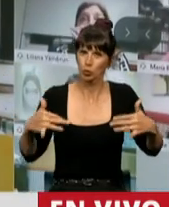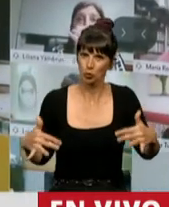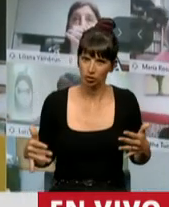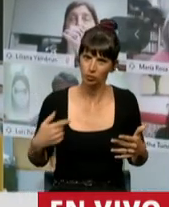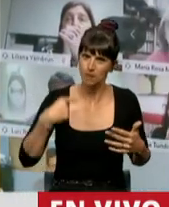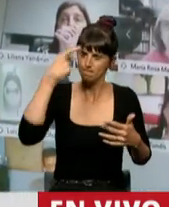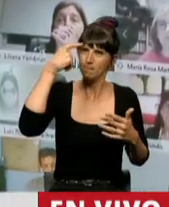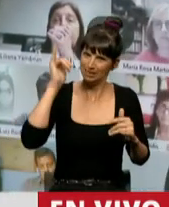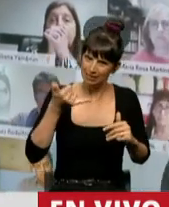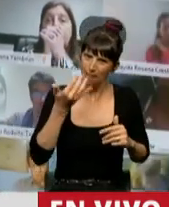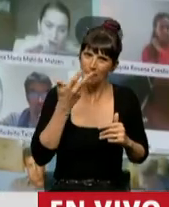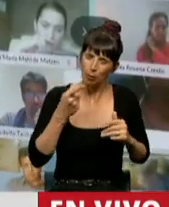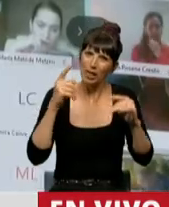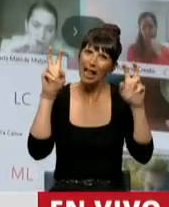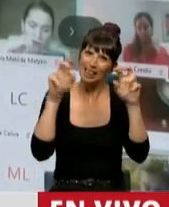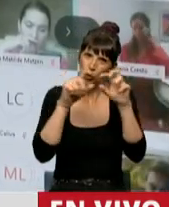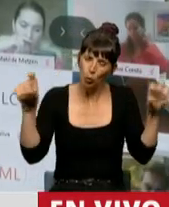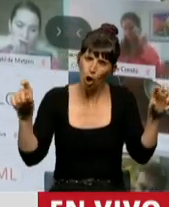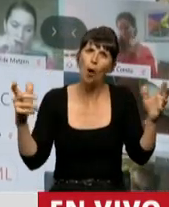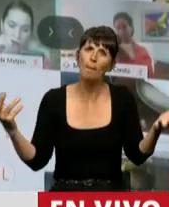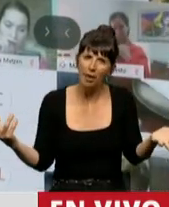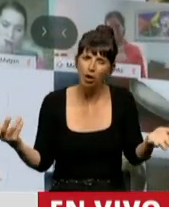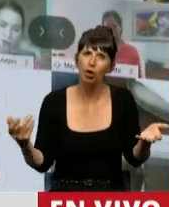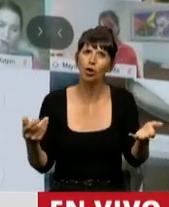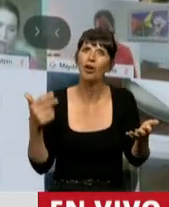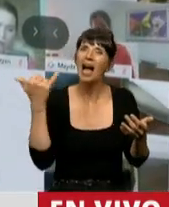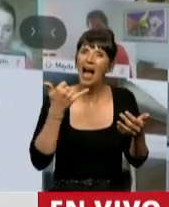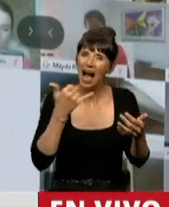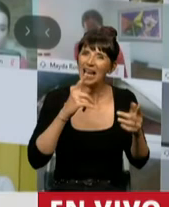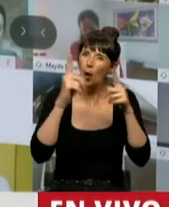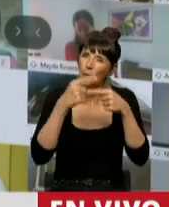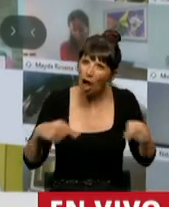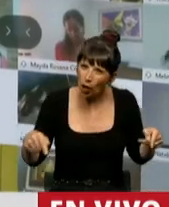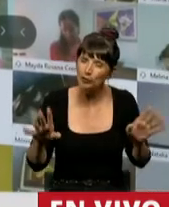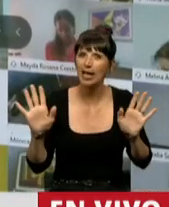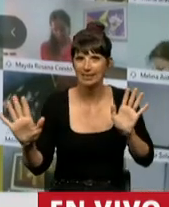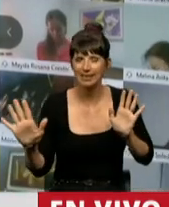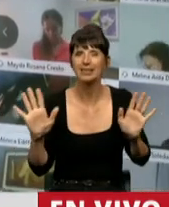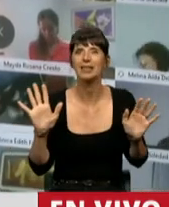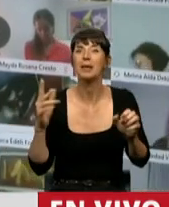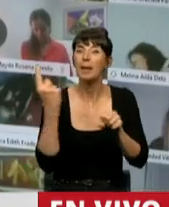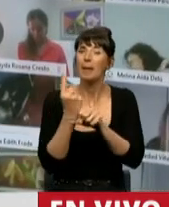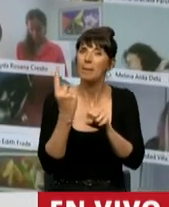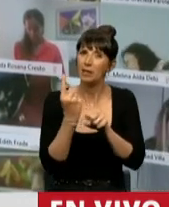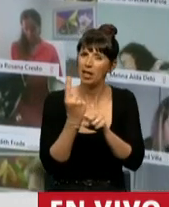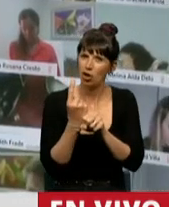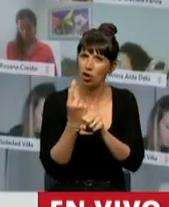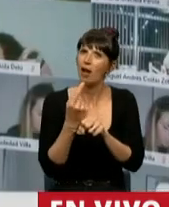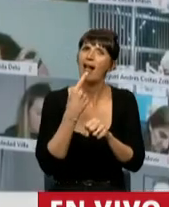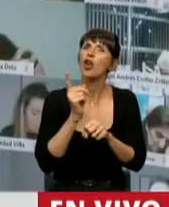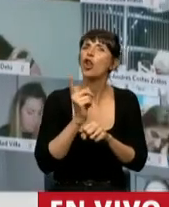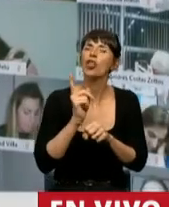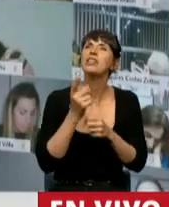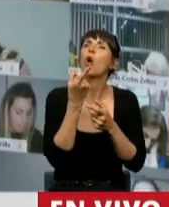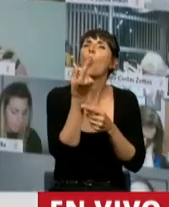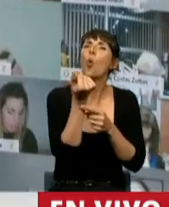parece mal que se haga eso, pero habría, acá hay varias cosas que habría que resaltar. En primer lugar, no se fija cuál va a